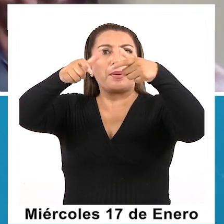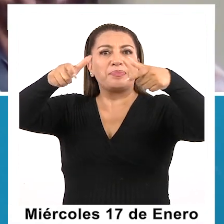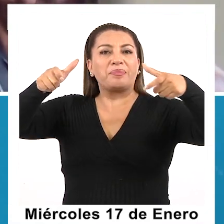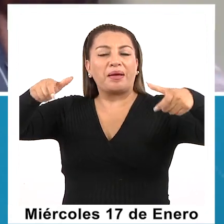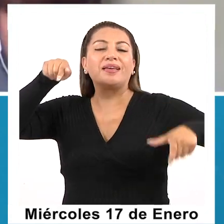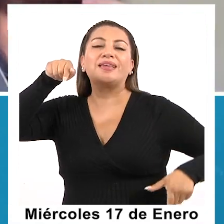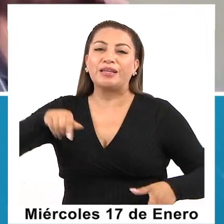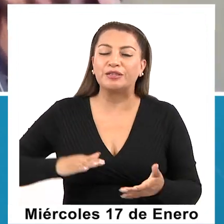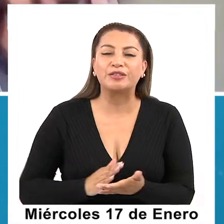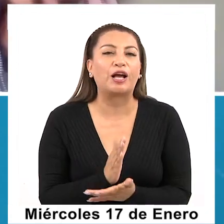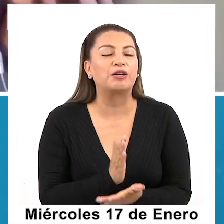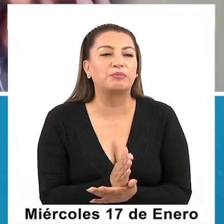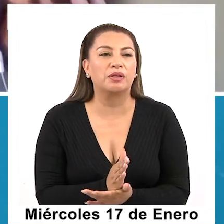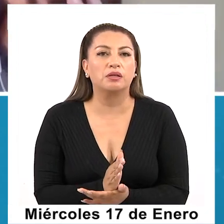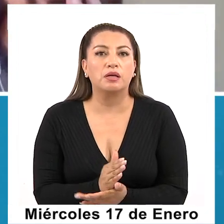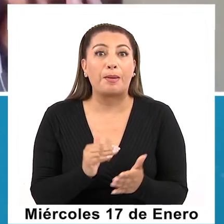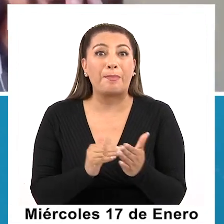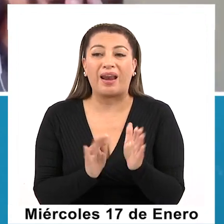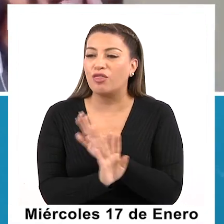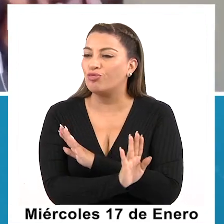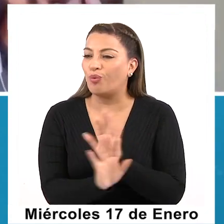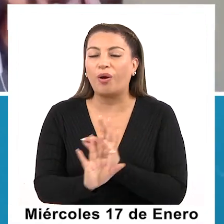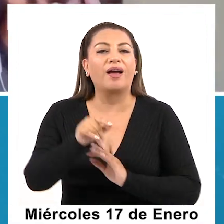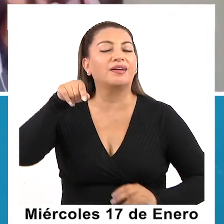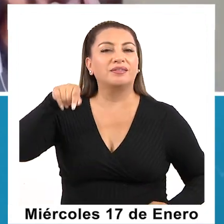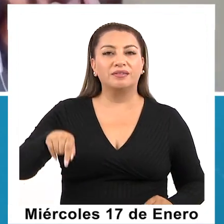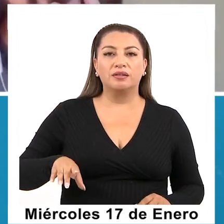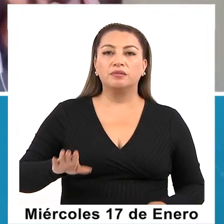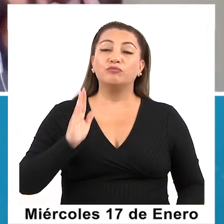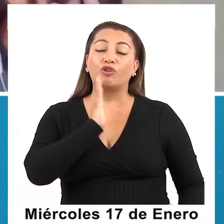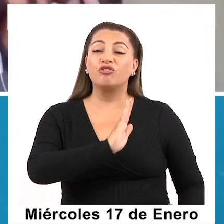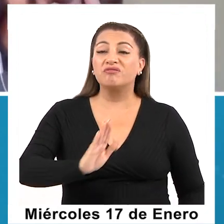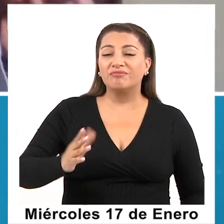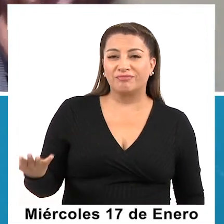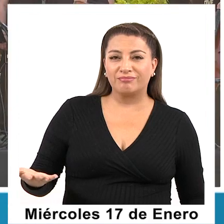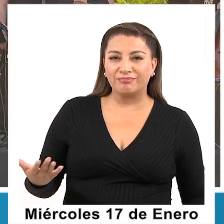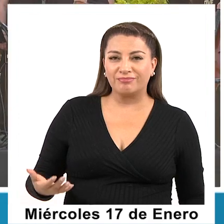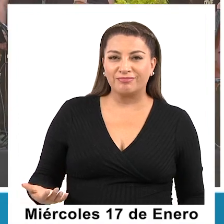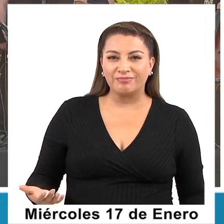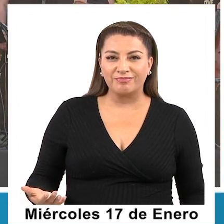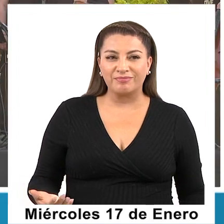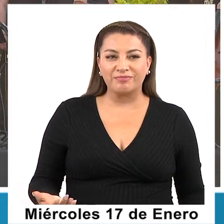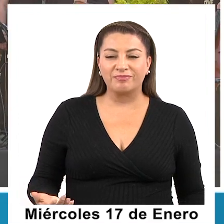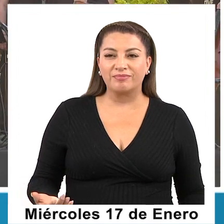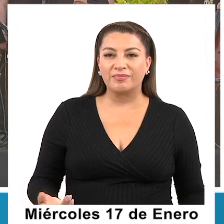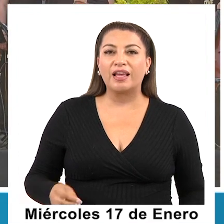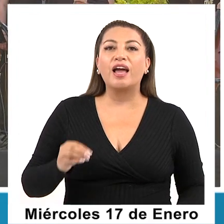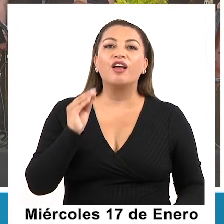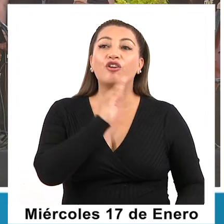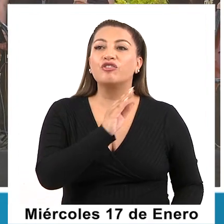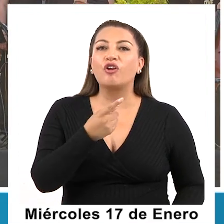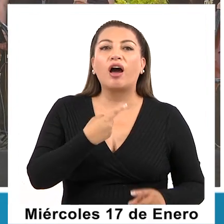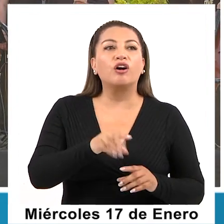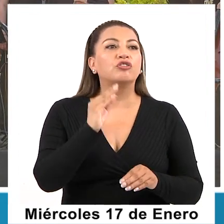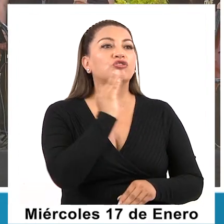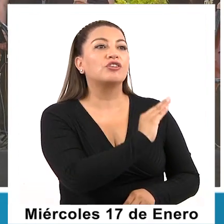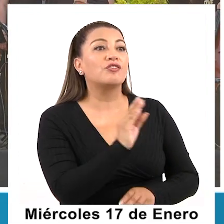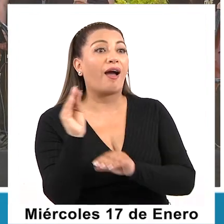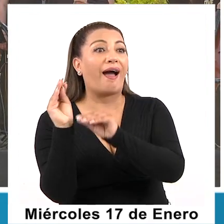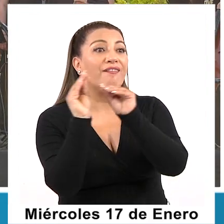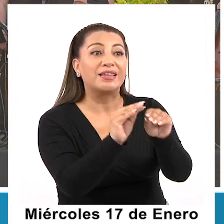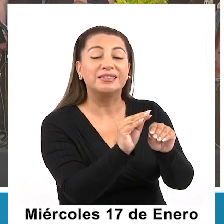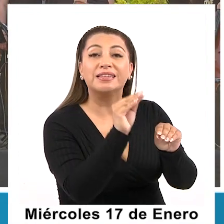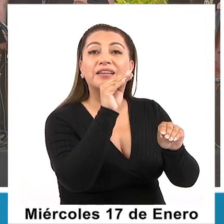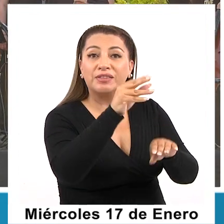Y de ahí comenzamos y no paramos nunca. ¿Por qué? Porque ellos mismos se fueron pasando la voz de que había